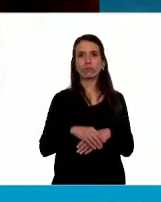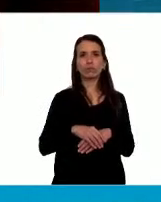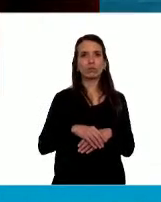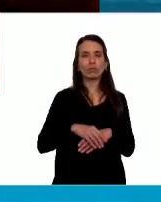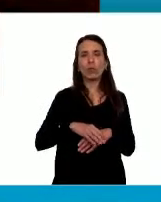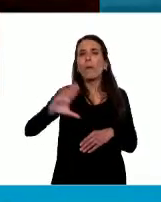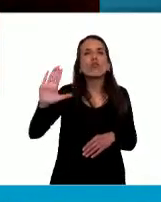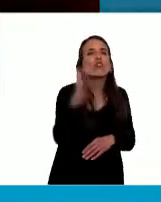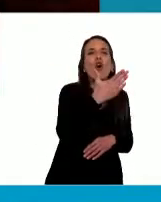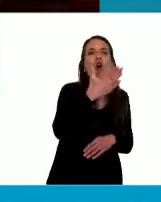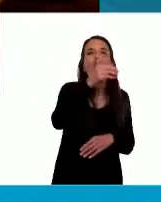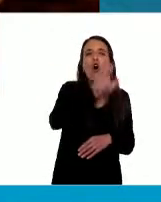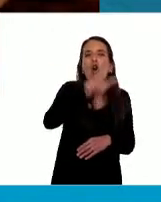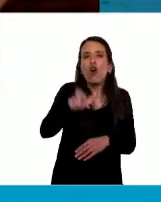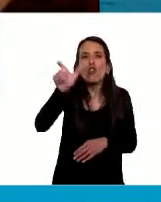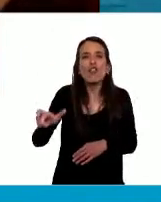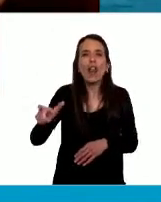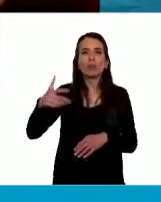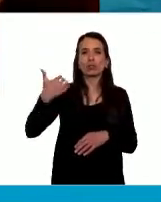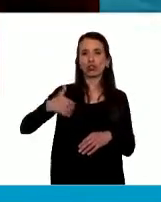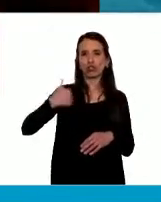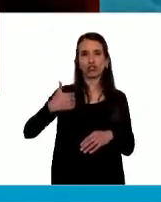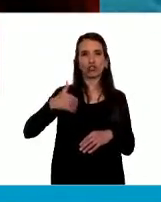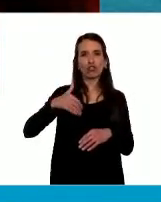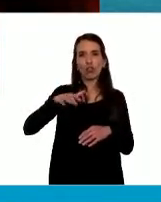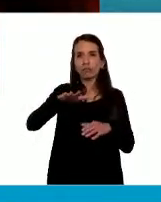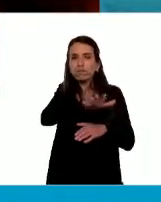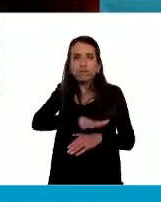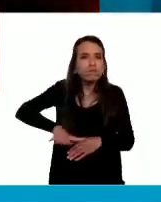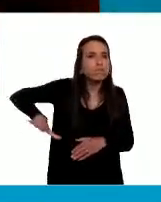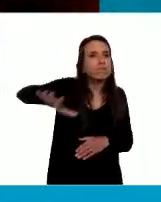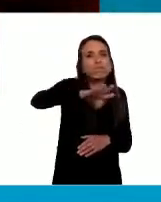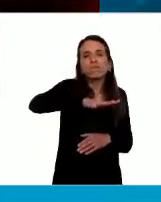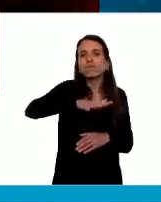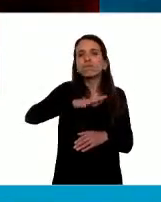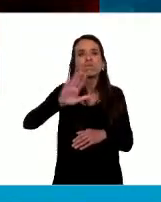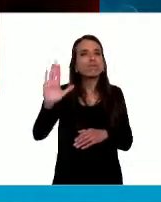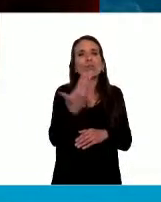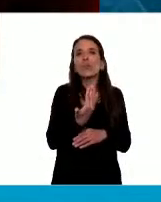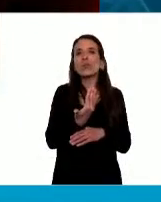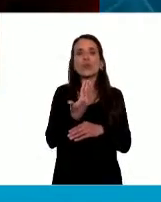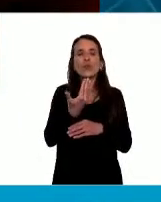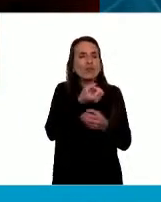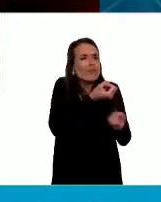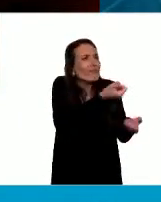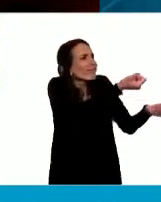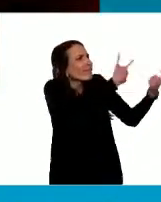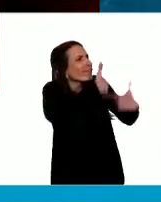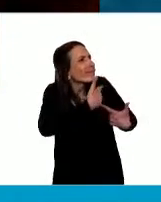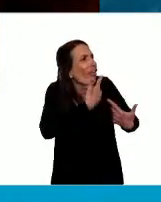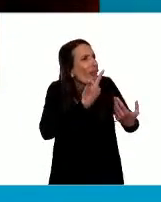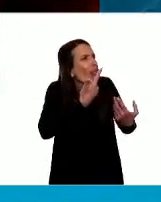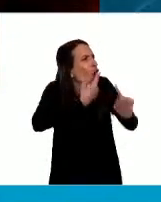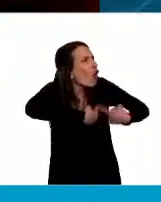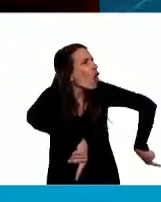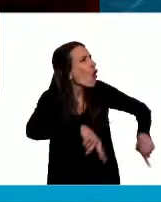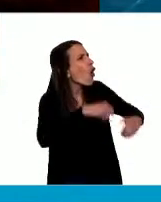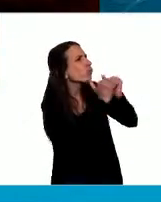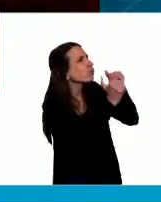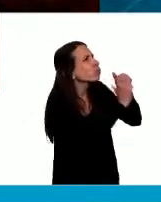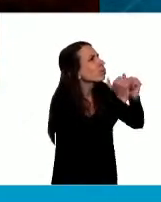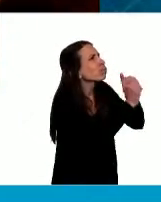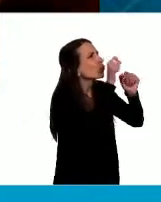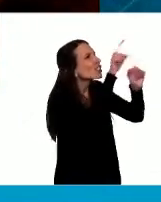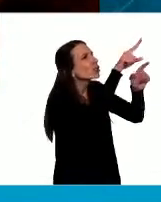argentinos, por toda su obra, por todo lo que dejó, por su vida, que la dio